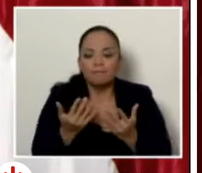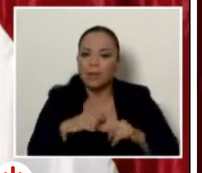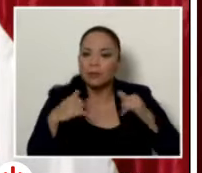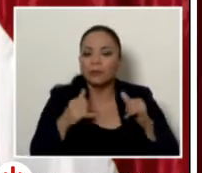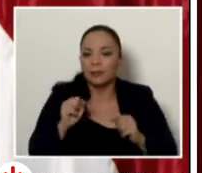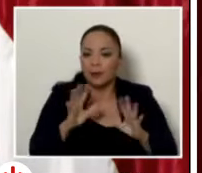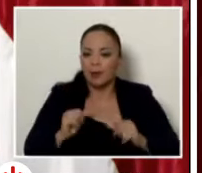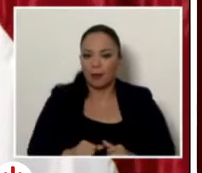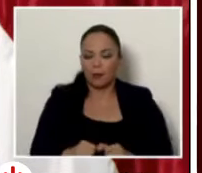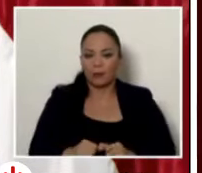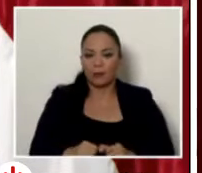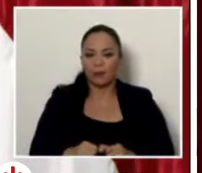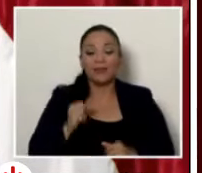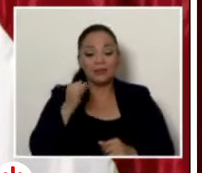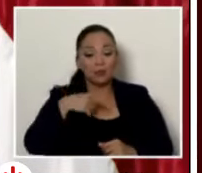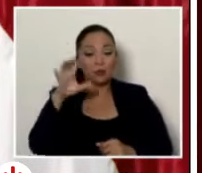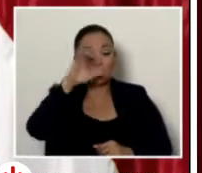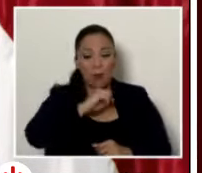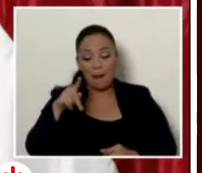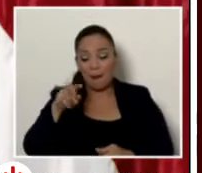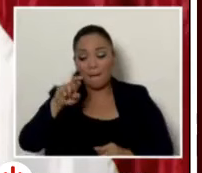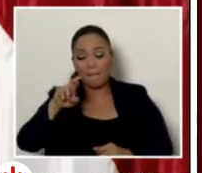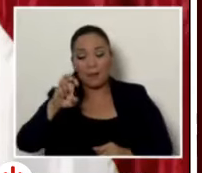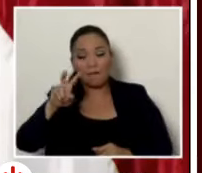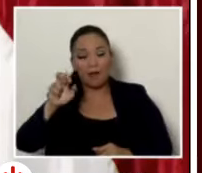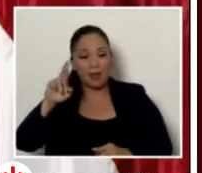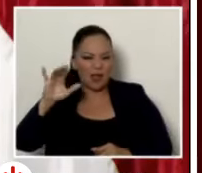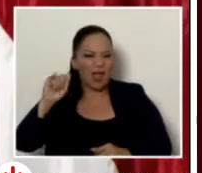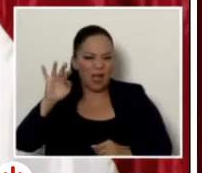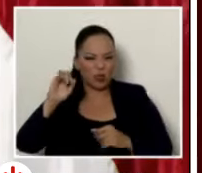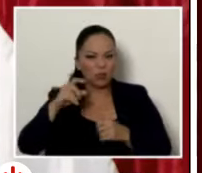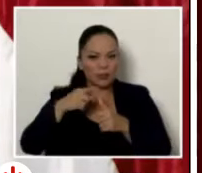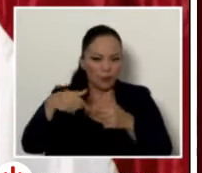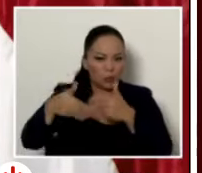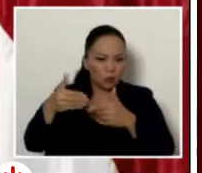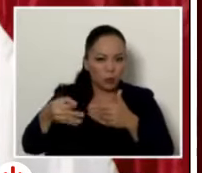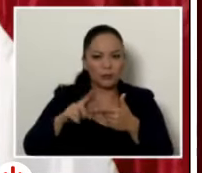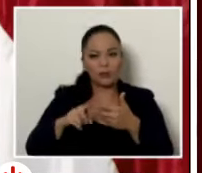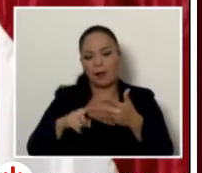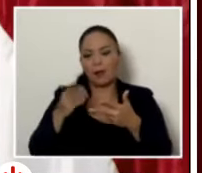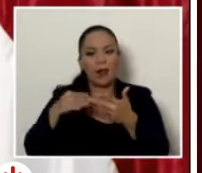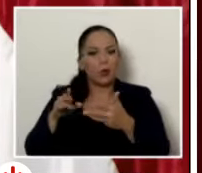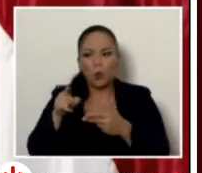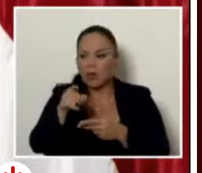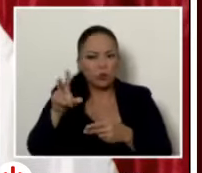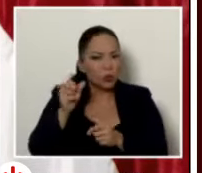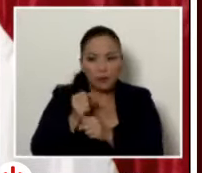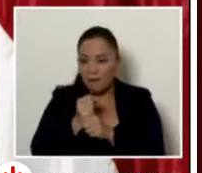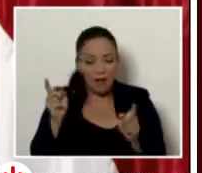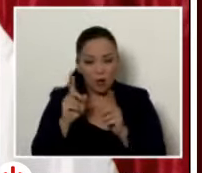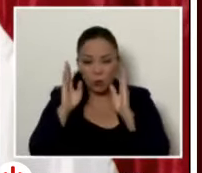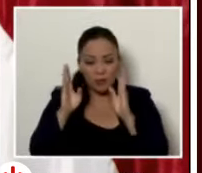encontramos prevaricato negligencia etcétera vamos a ir a la